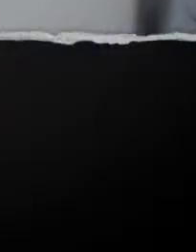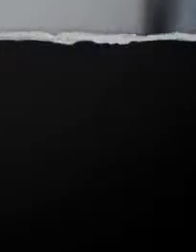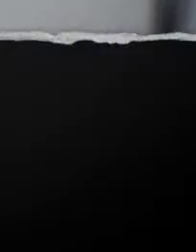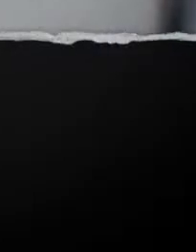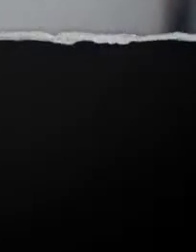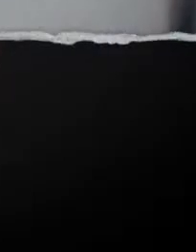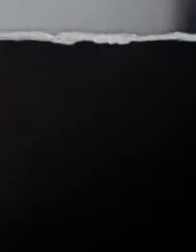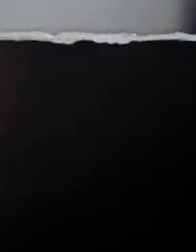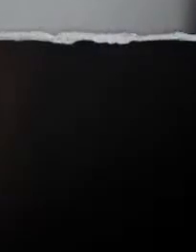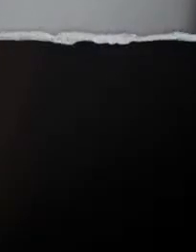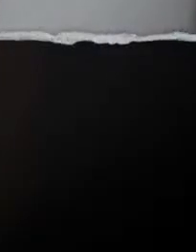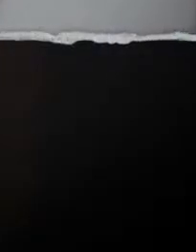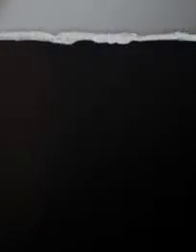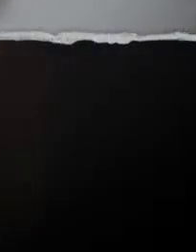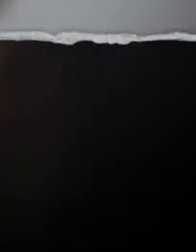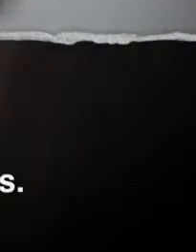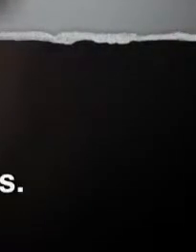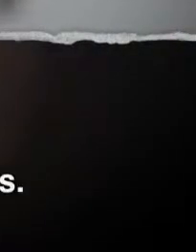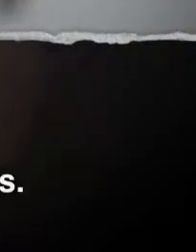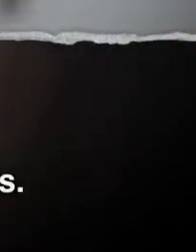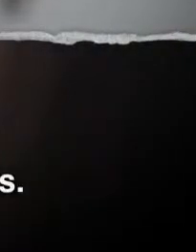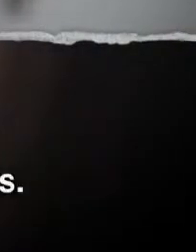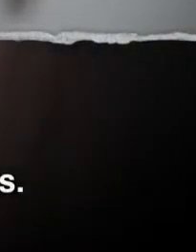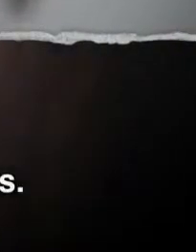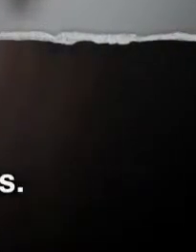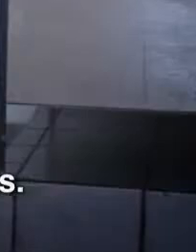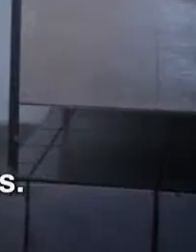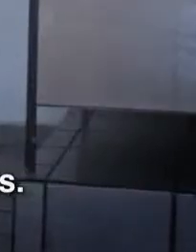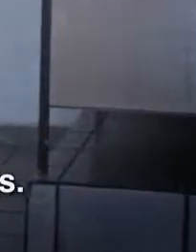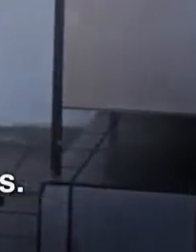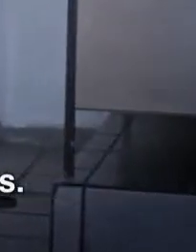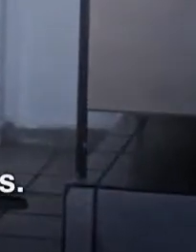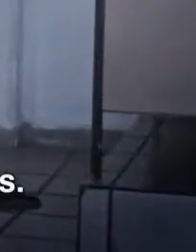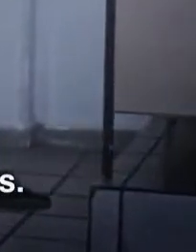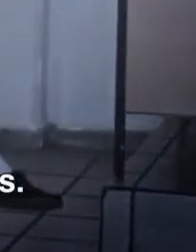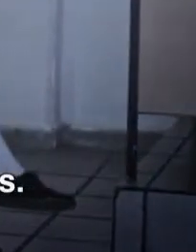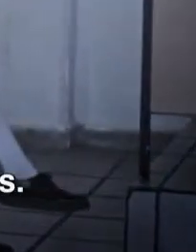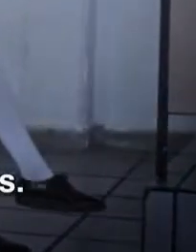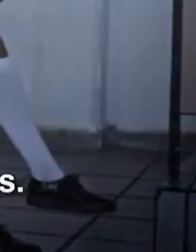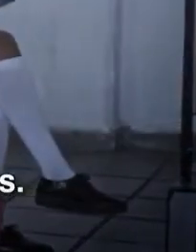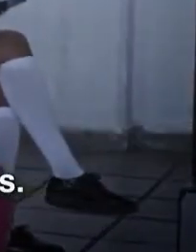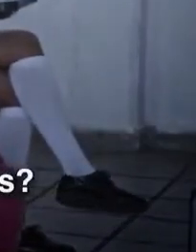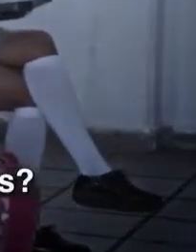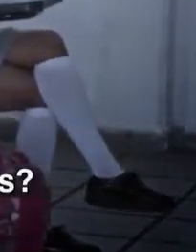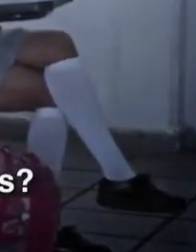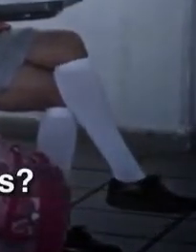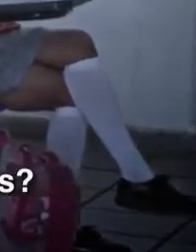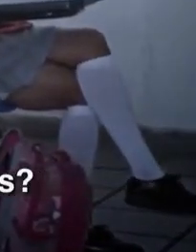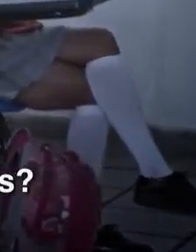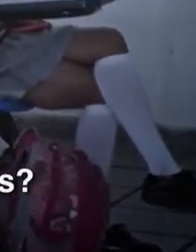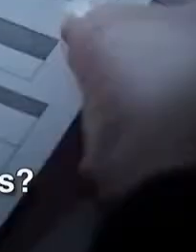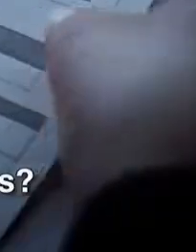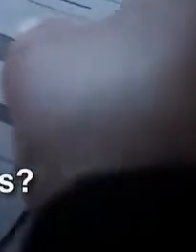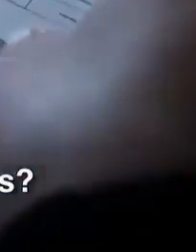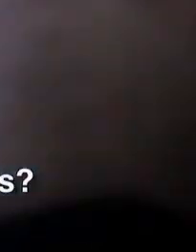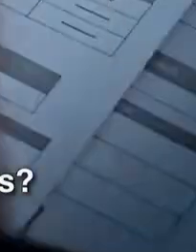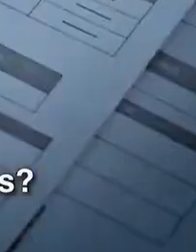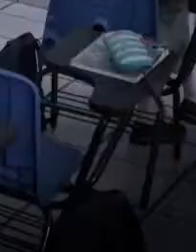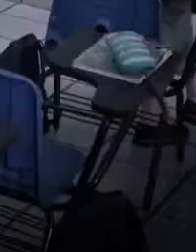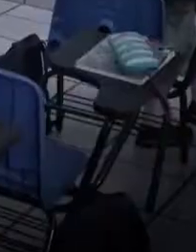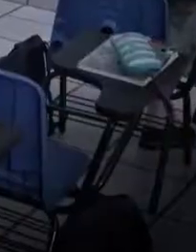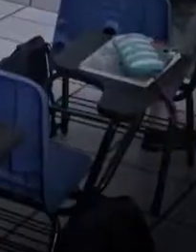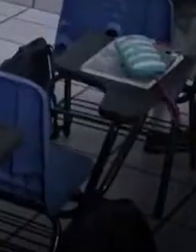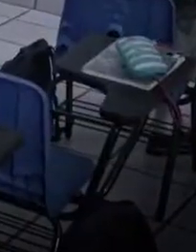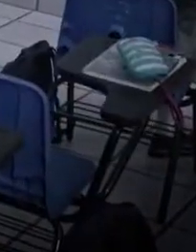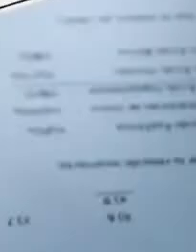Cada vez la veo más solita. Qué raro que ya no participa tanto como antes. ¿Por qué habrá bajado tanto sus